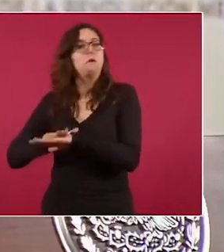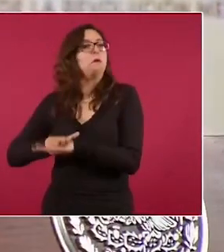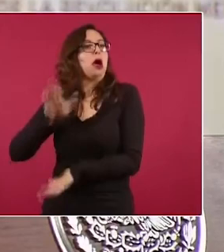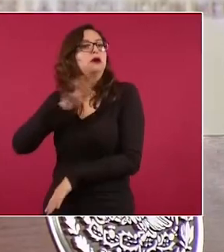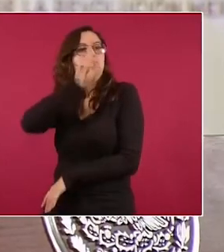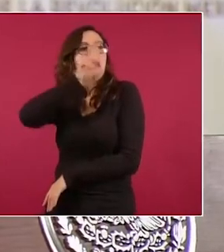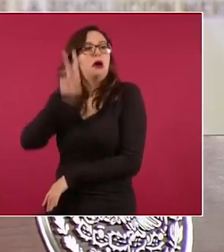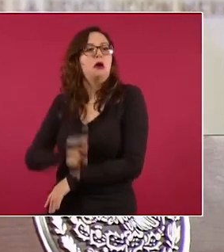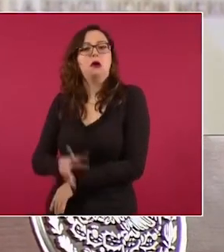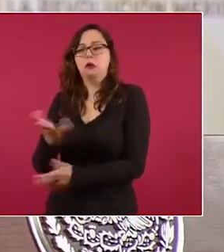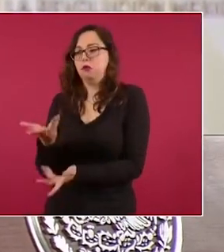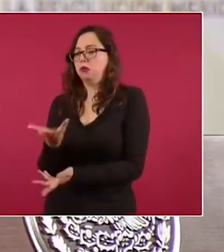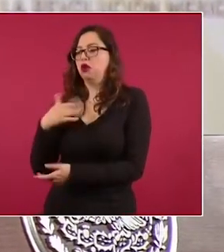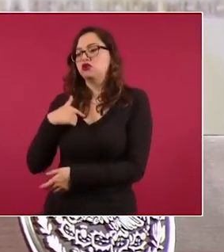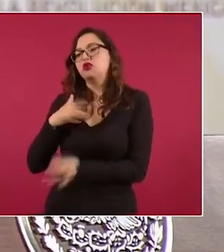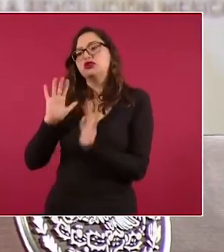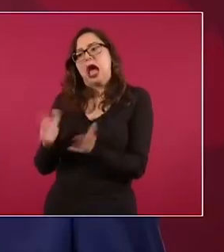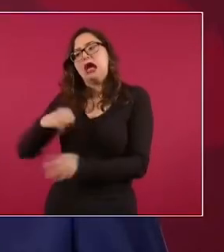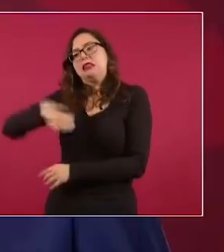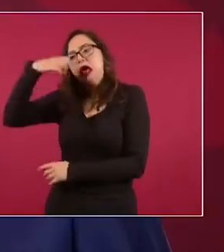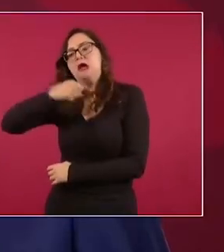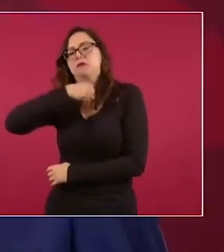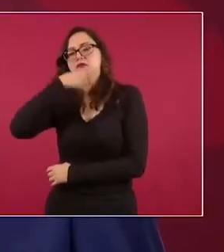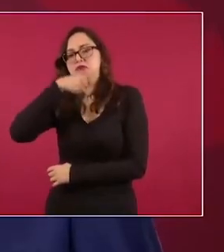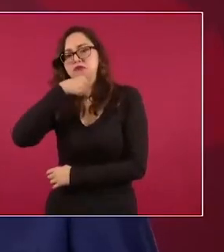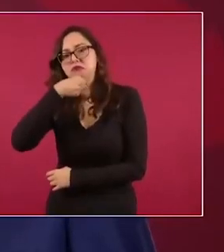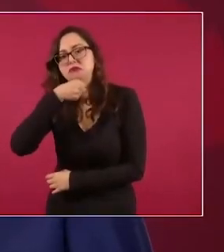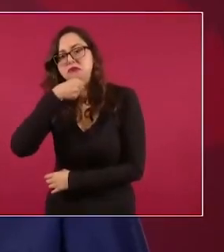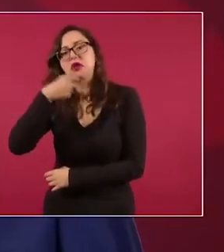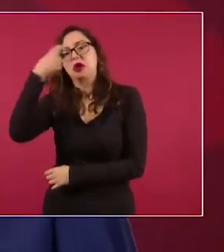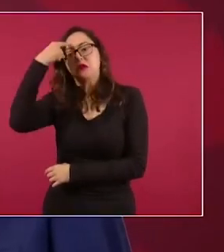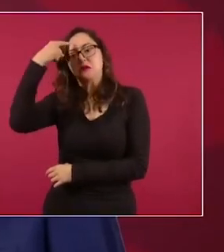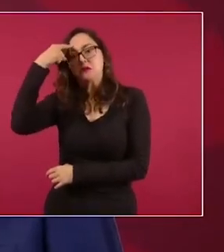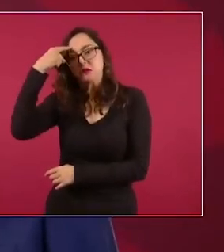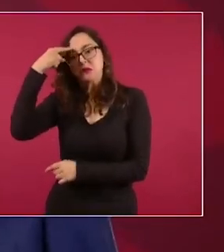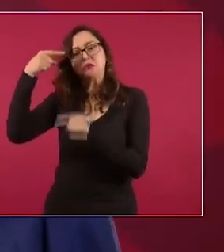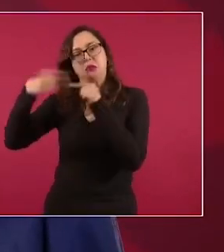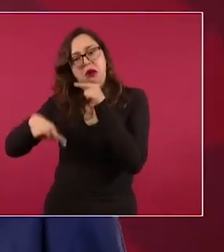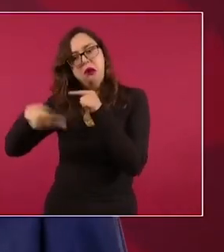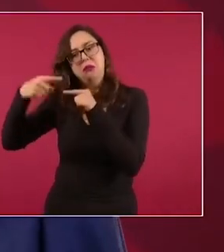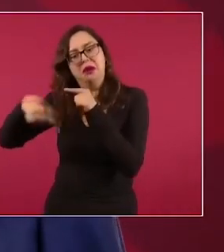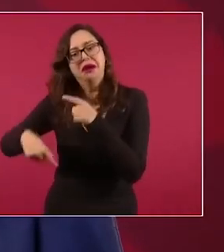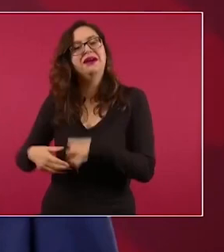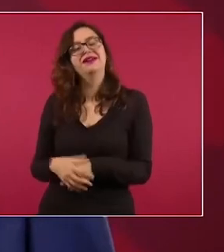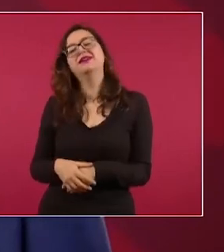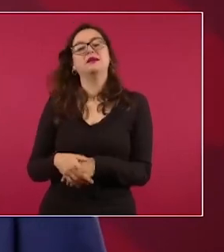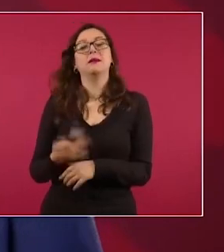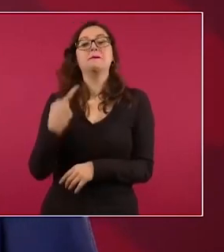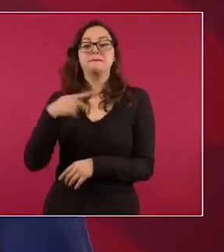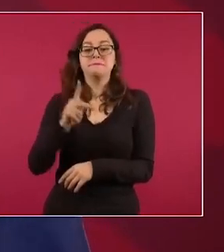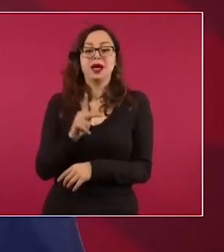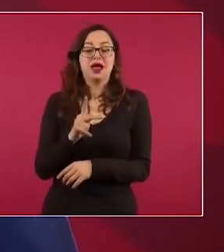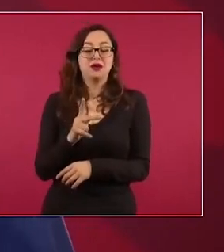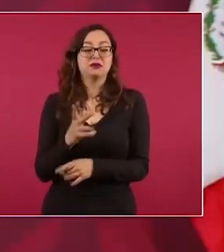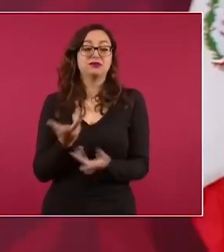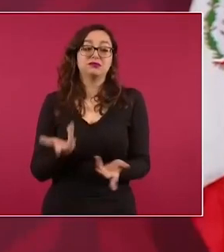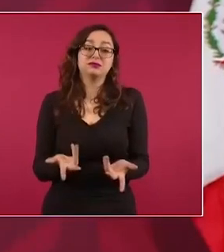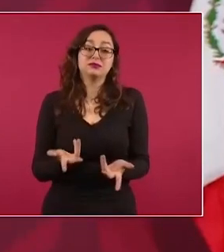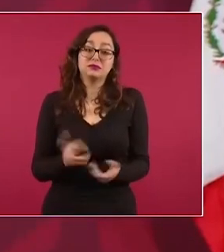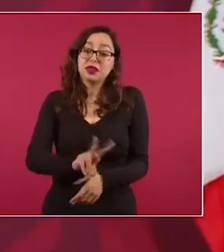Pero que tengo la fortaleza suficiente